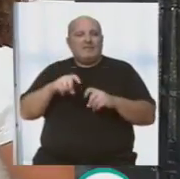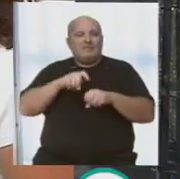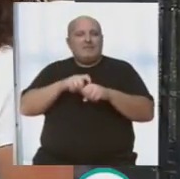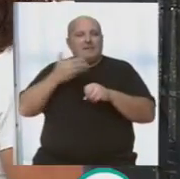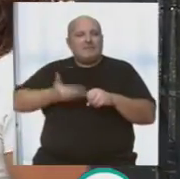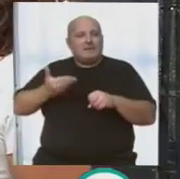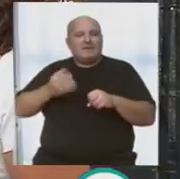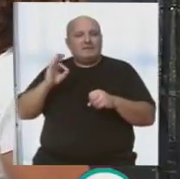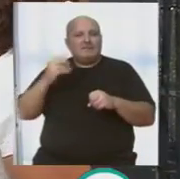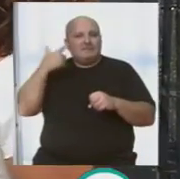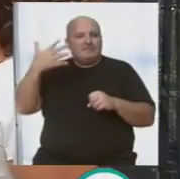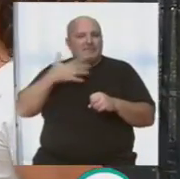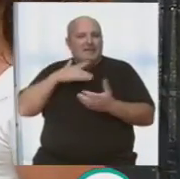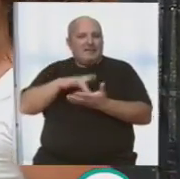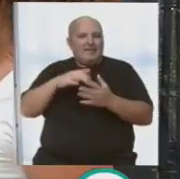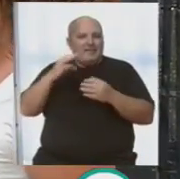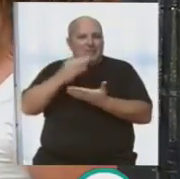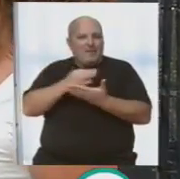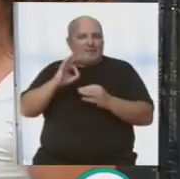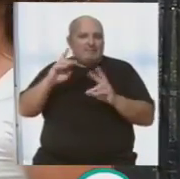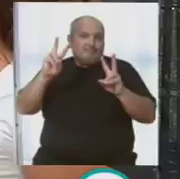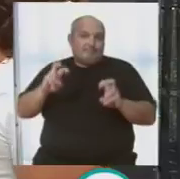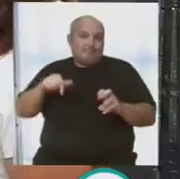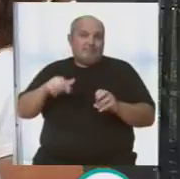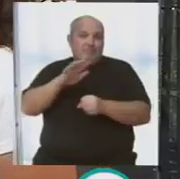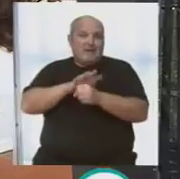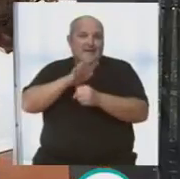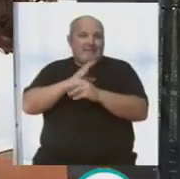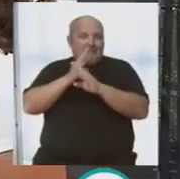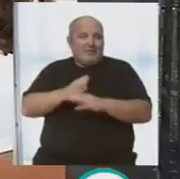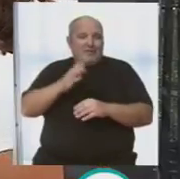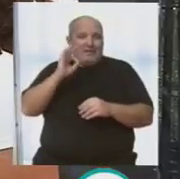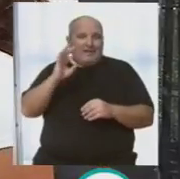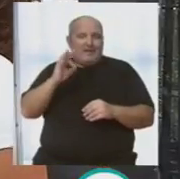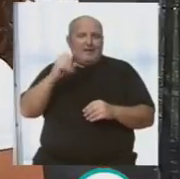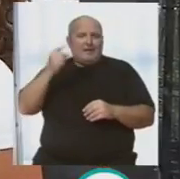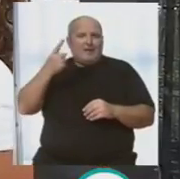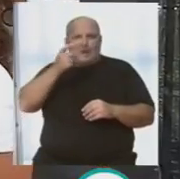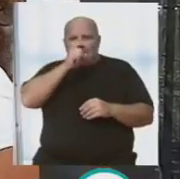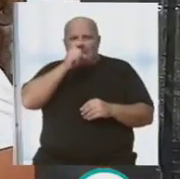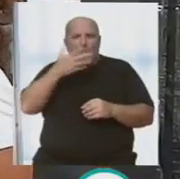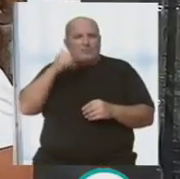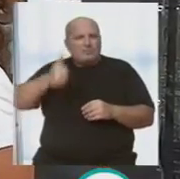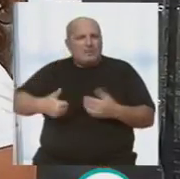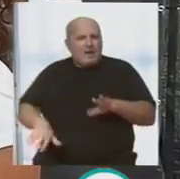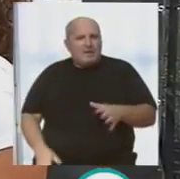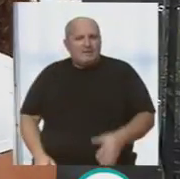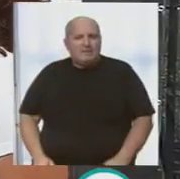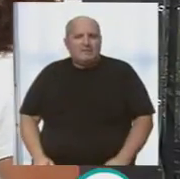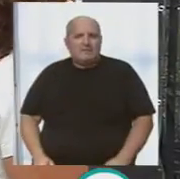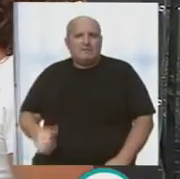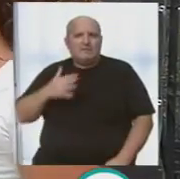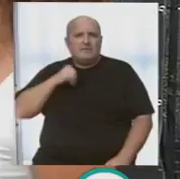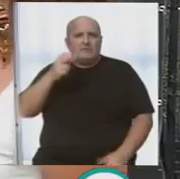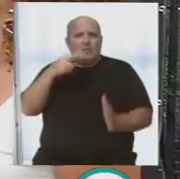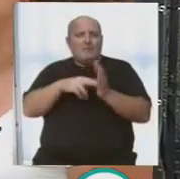importantes y más emblemáticas de la ciudad, como son los martes de carnaval y también una de las más antiguas. ¿Cuántos años ya, Miguel? Bueno, esto empezó